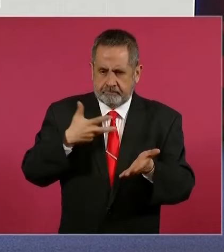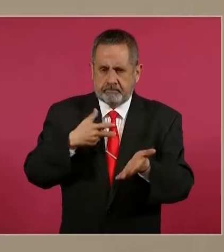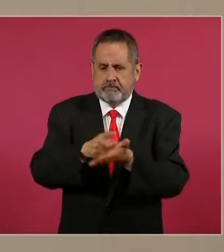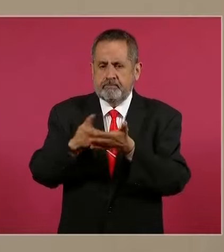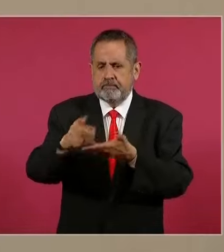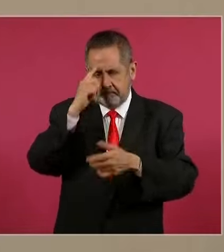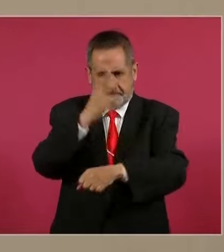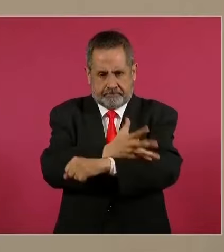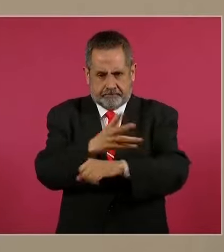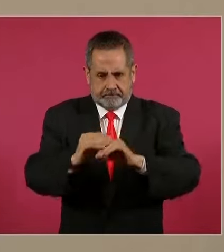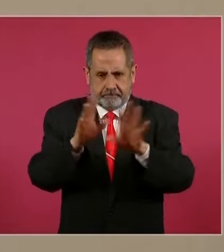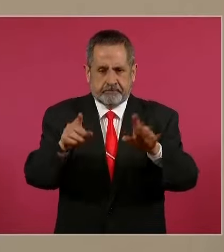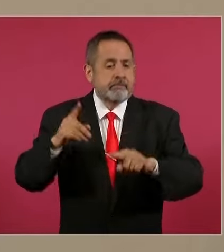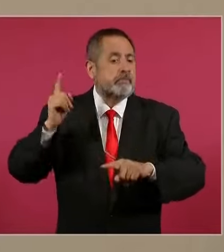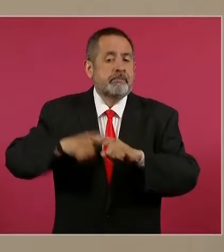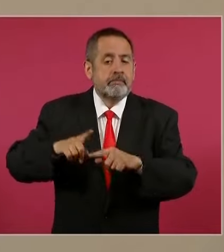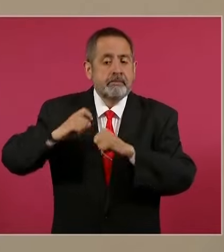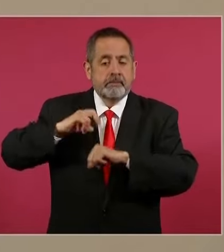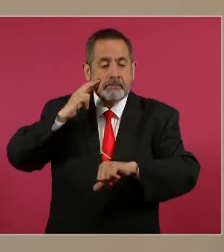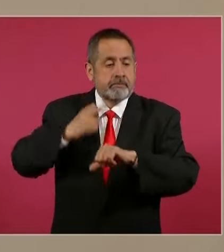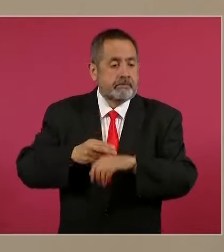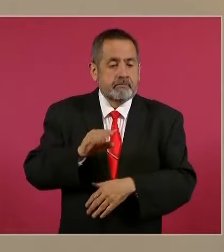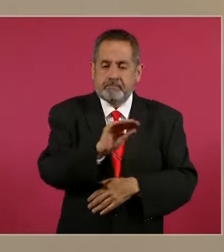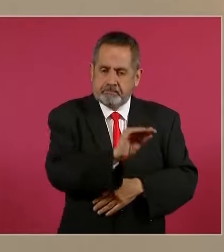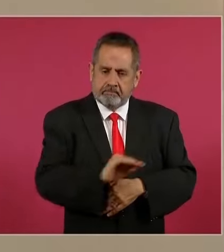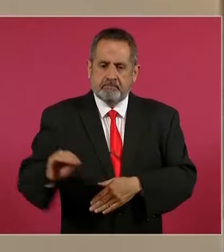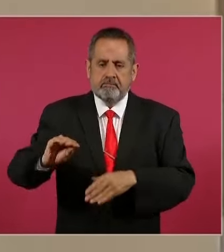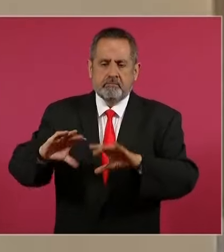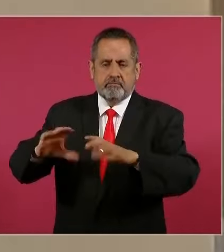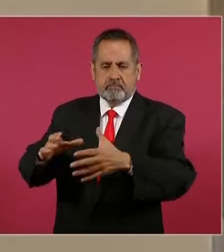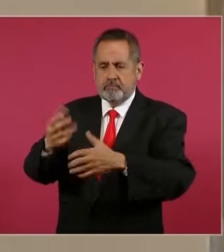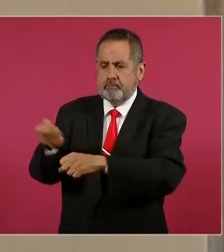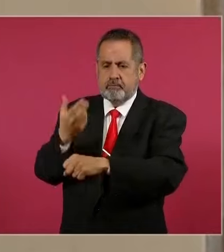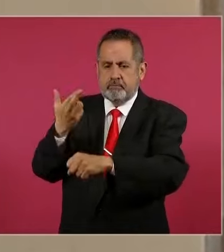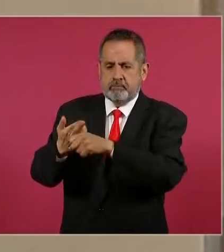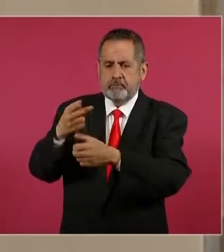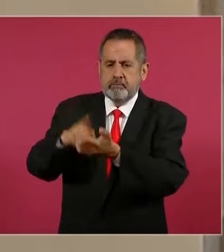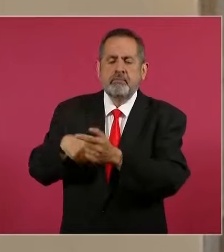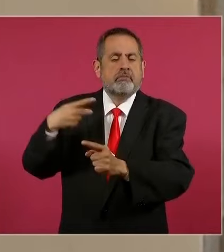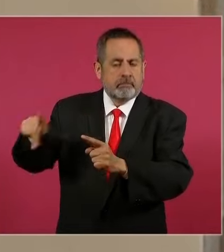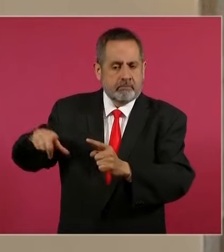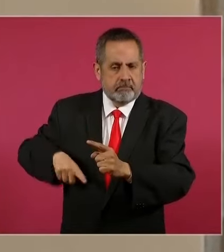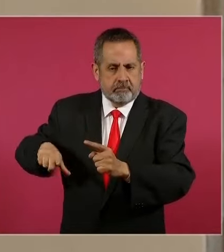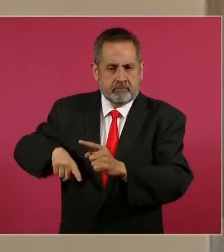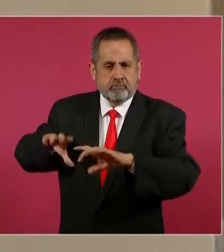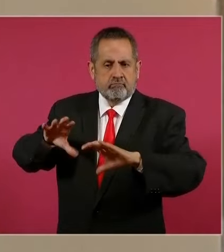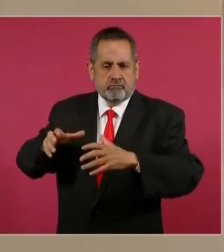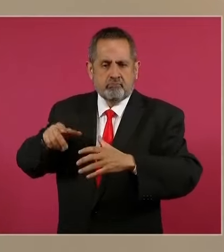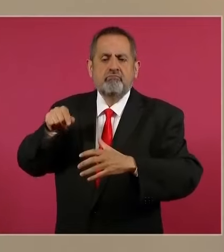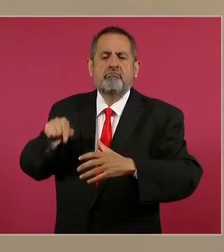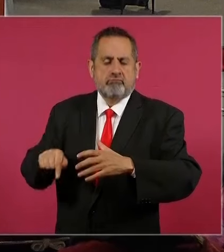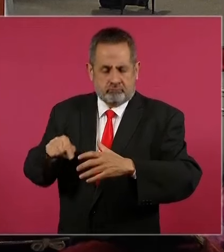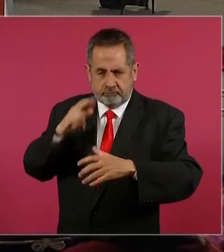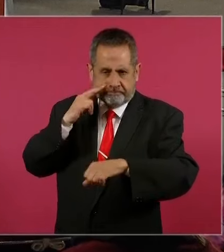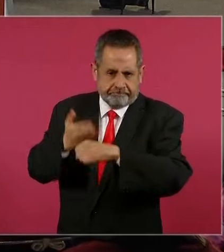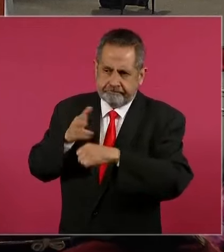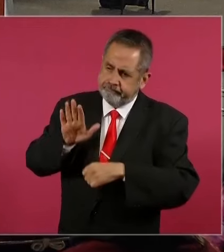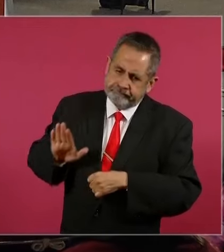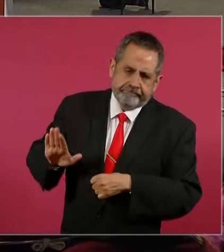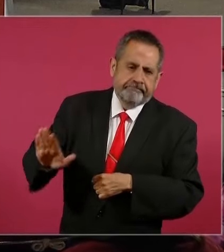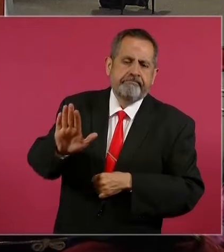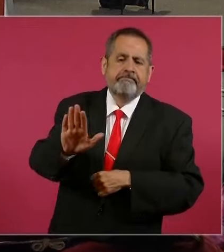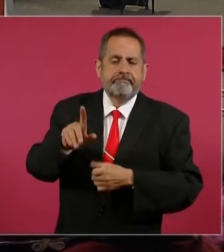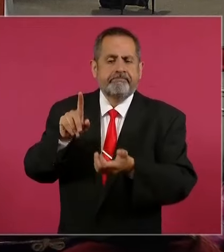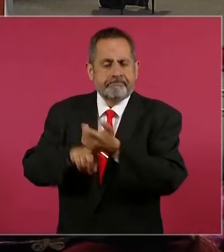que todos esos derechos serán protegidos y establecidos a través de las dependencias responsables de